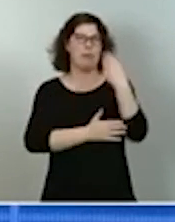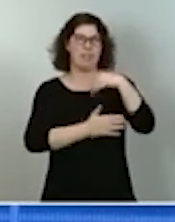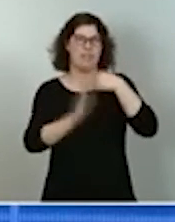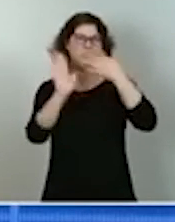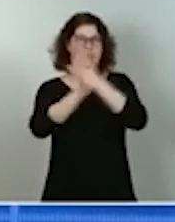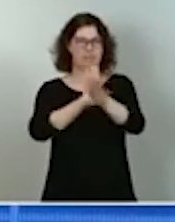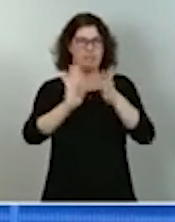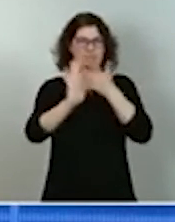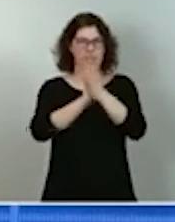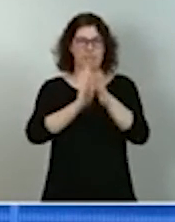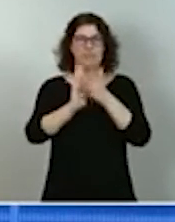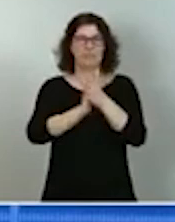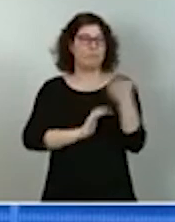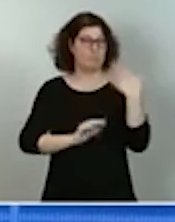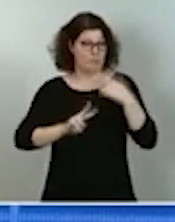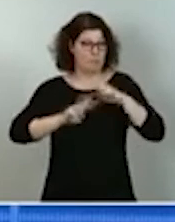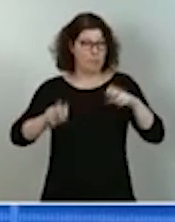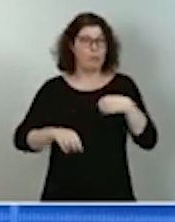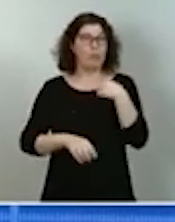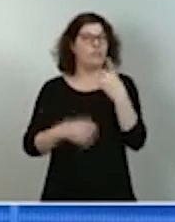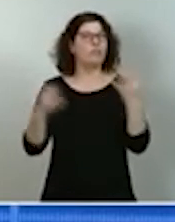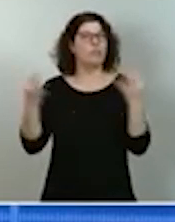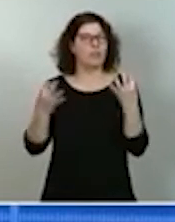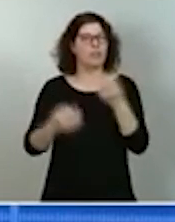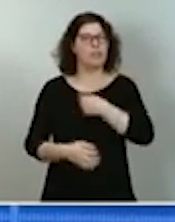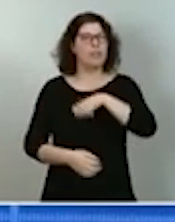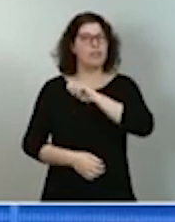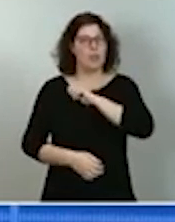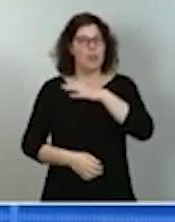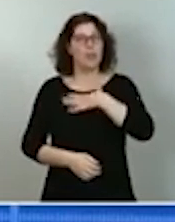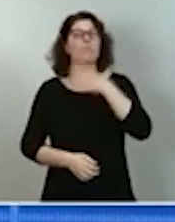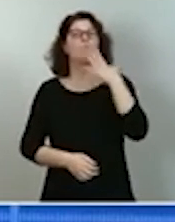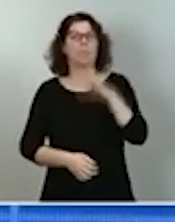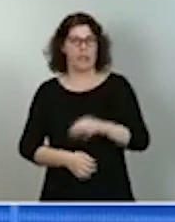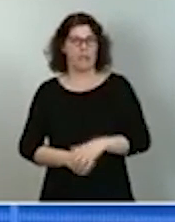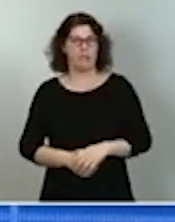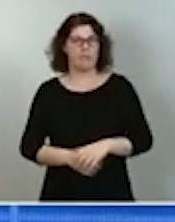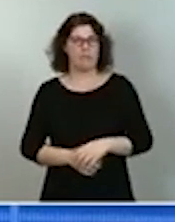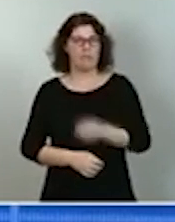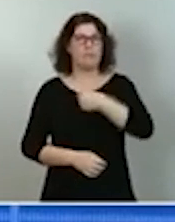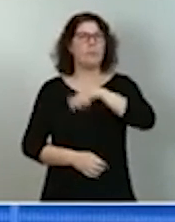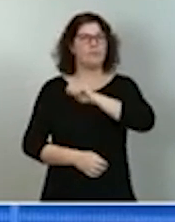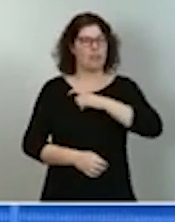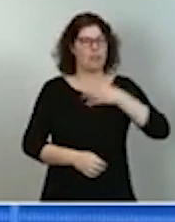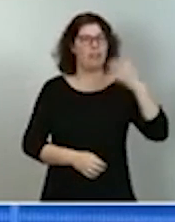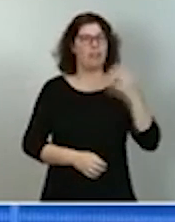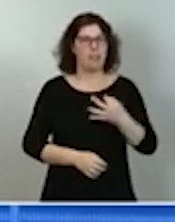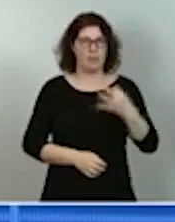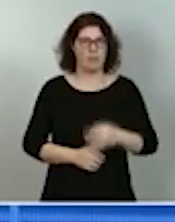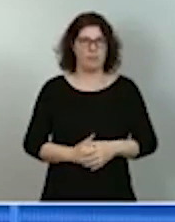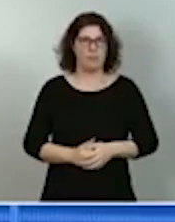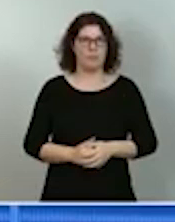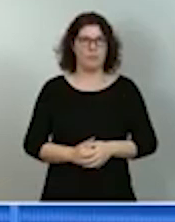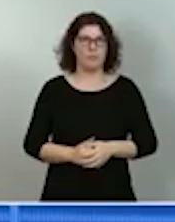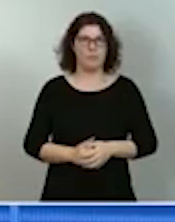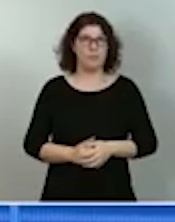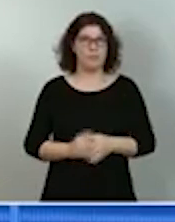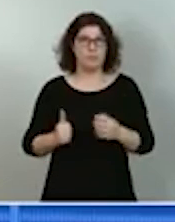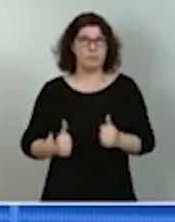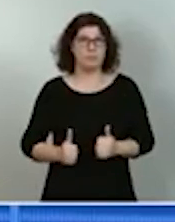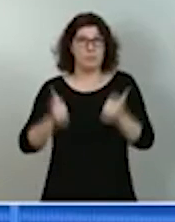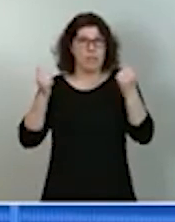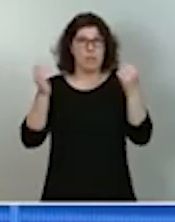al principio que España puede, que España debe. No hay más alternativa que hacerlo.